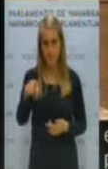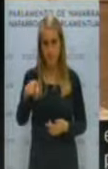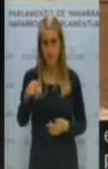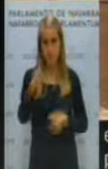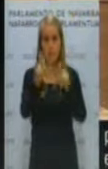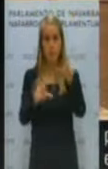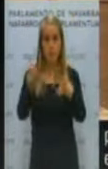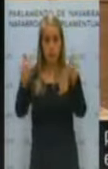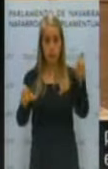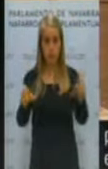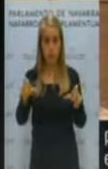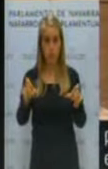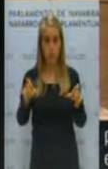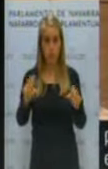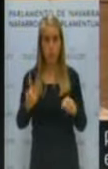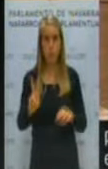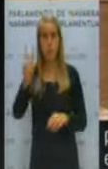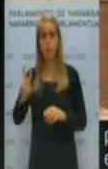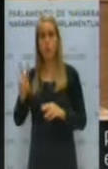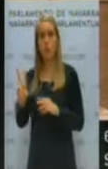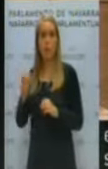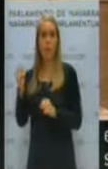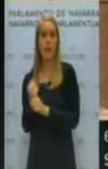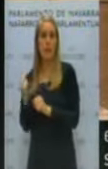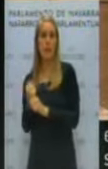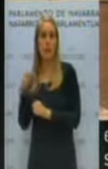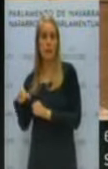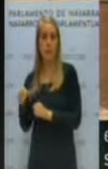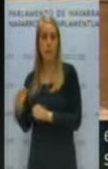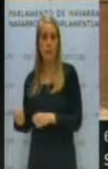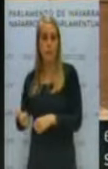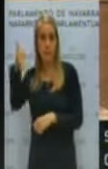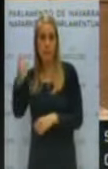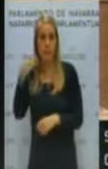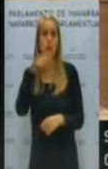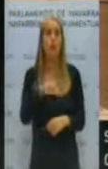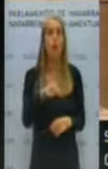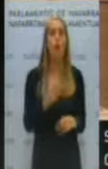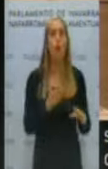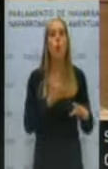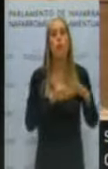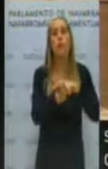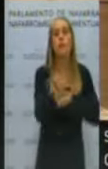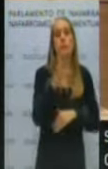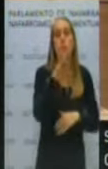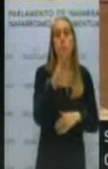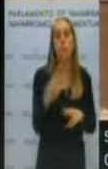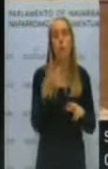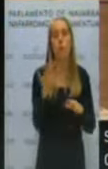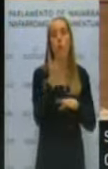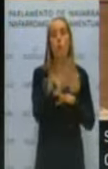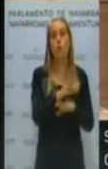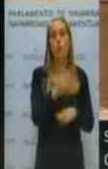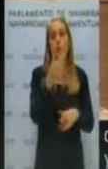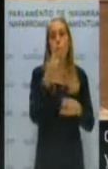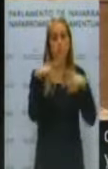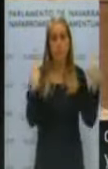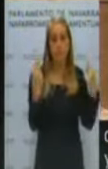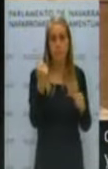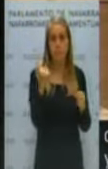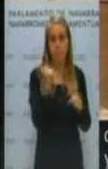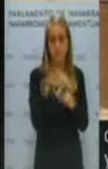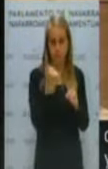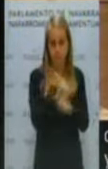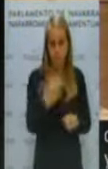personas que pasan la segunda actividad es mayor que el número de personas que entran a través de una OPE y que, por tanto, tenemos deficiencias en las